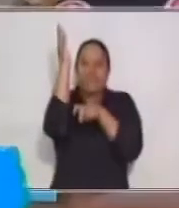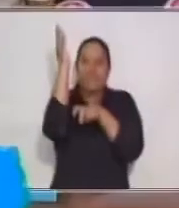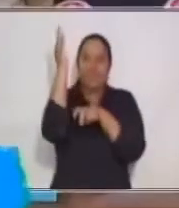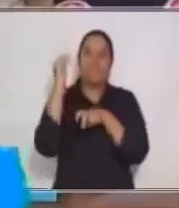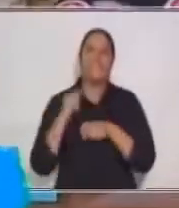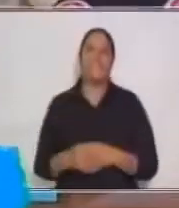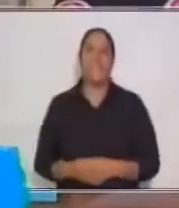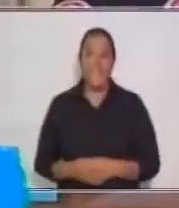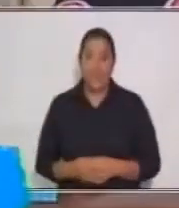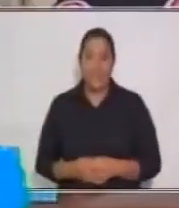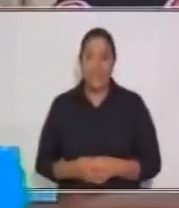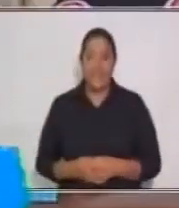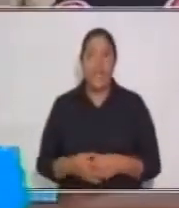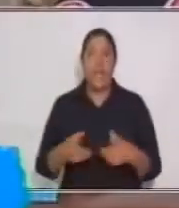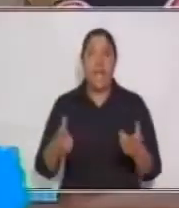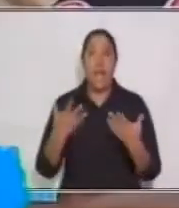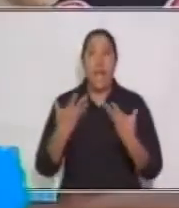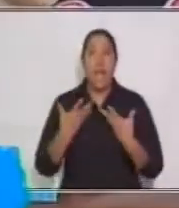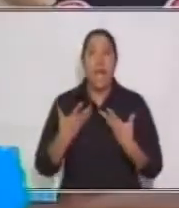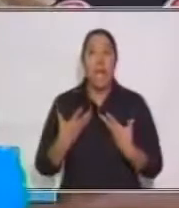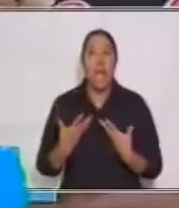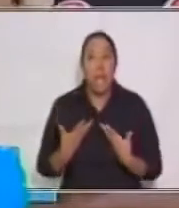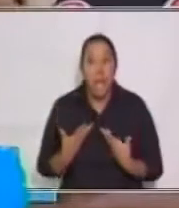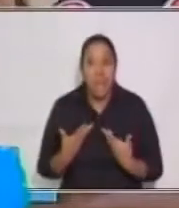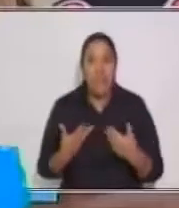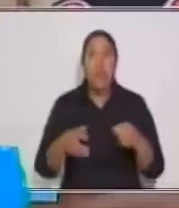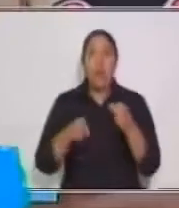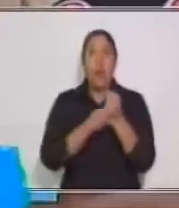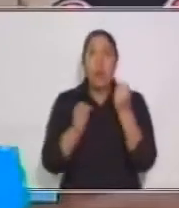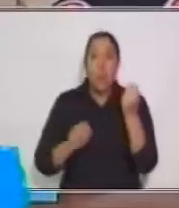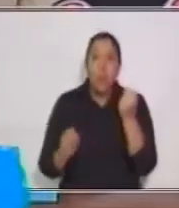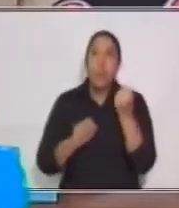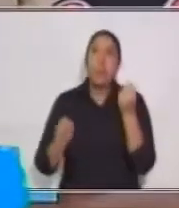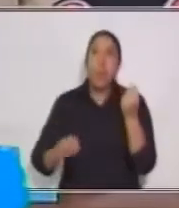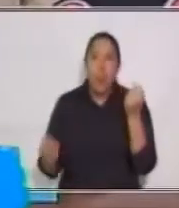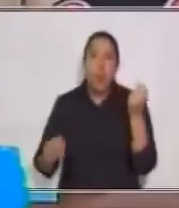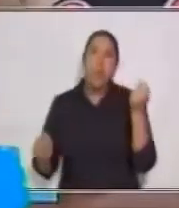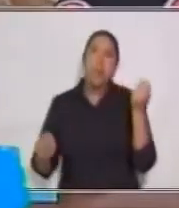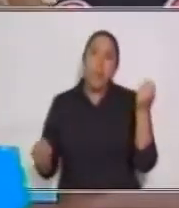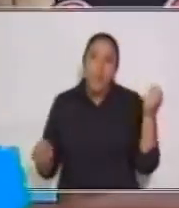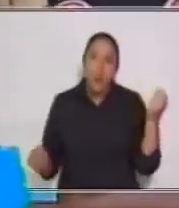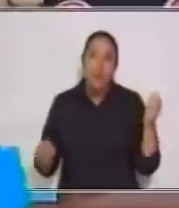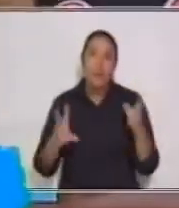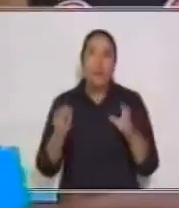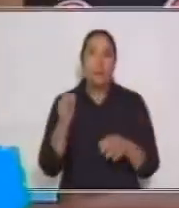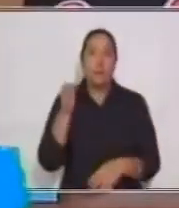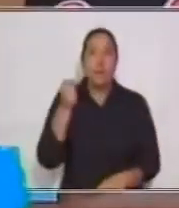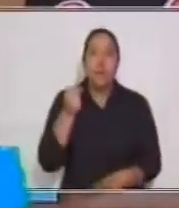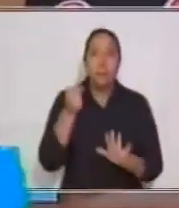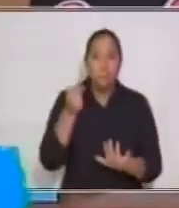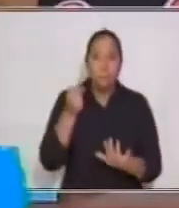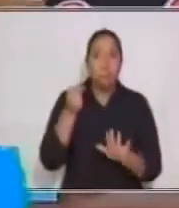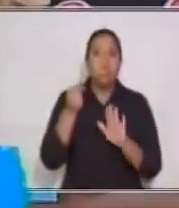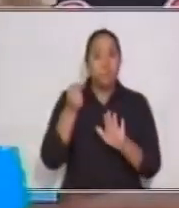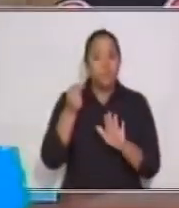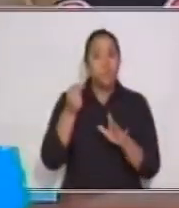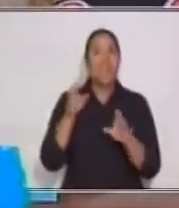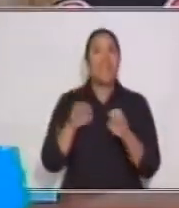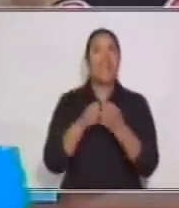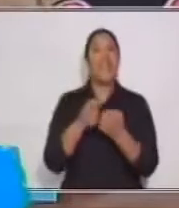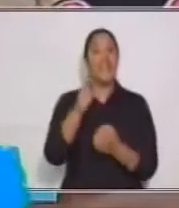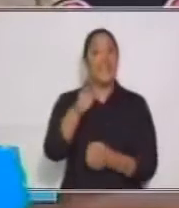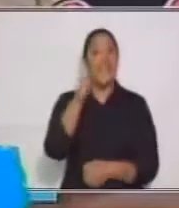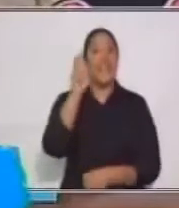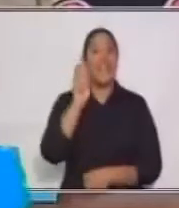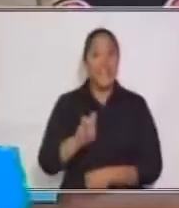No hacemos pausas. Entonces, para eso son los signos de puntuación. Para que hagamos pausas y que leamos